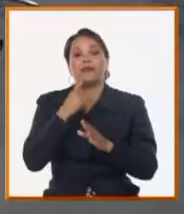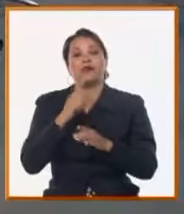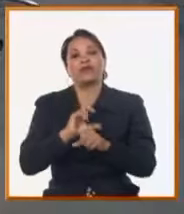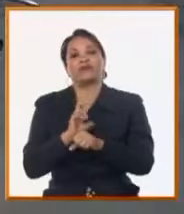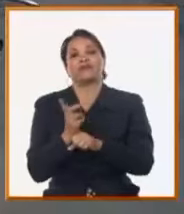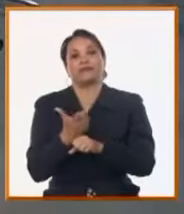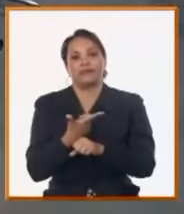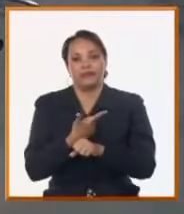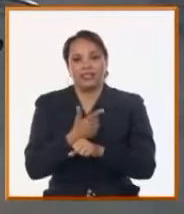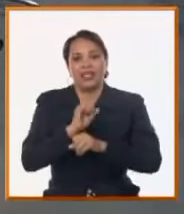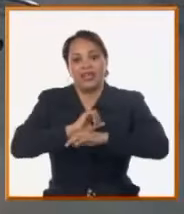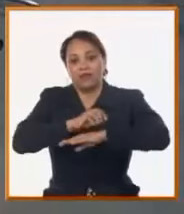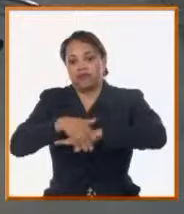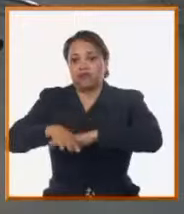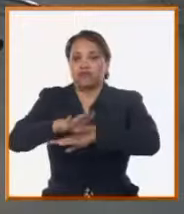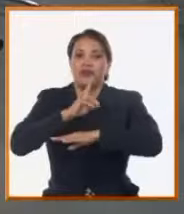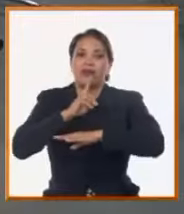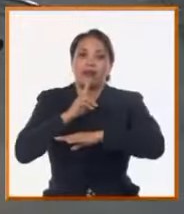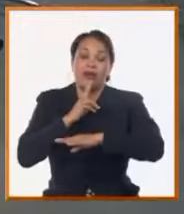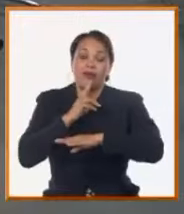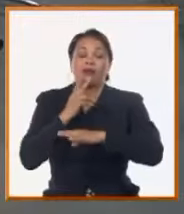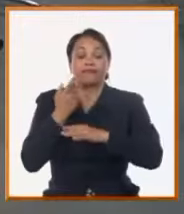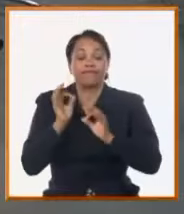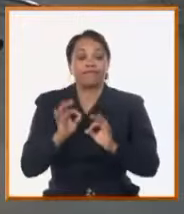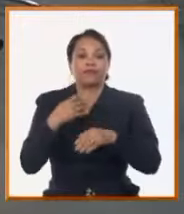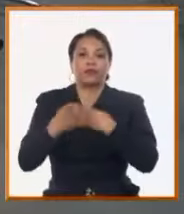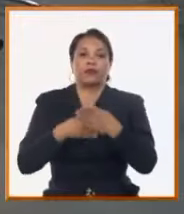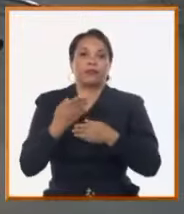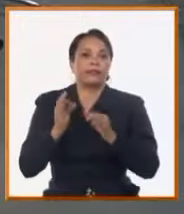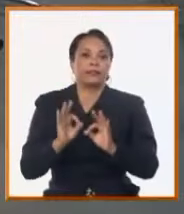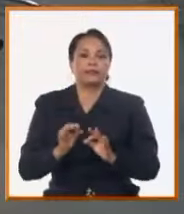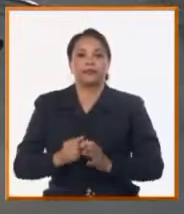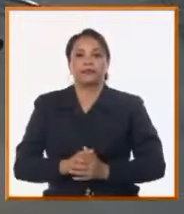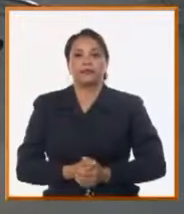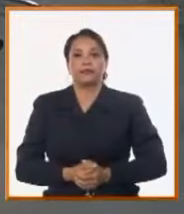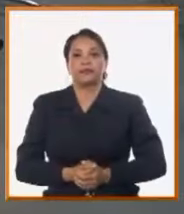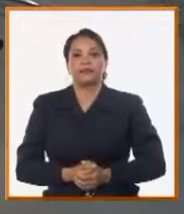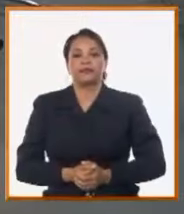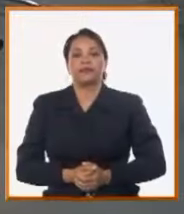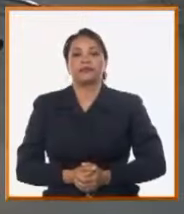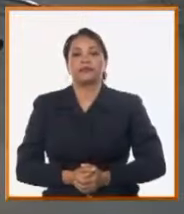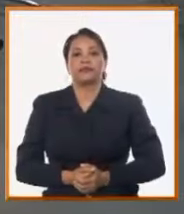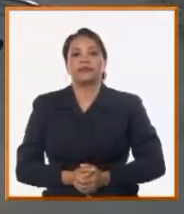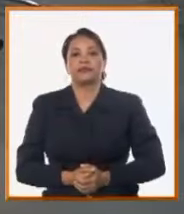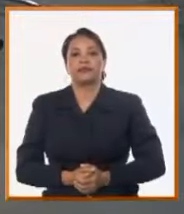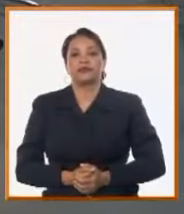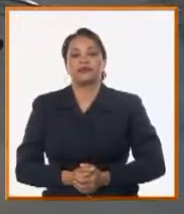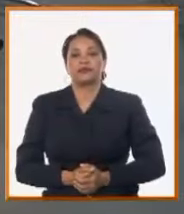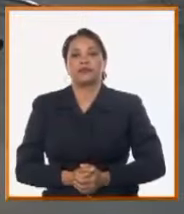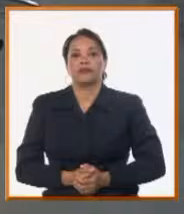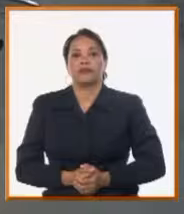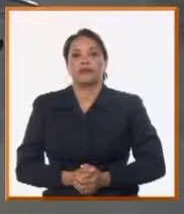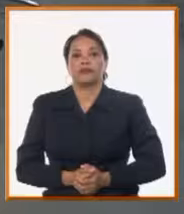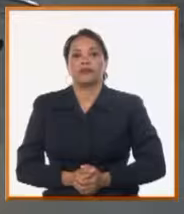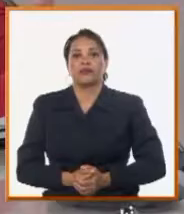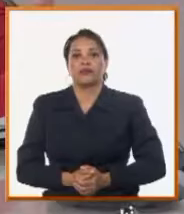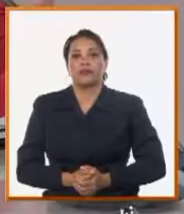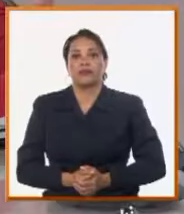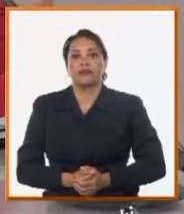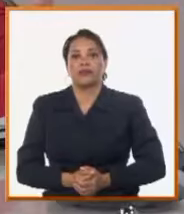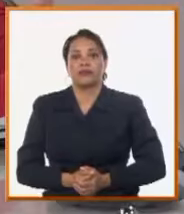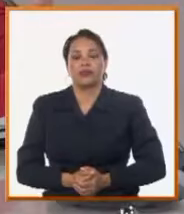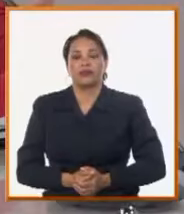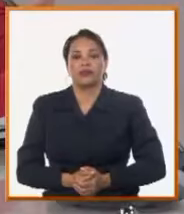donde más a veces se nos pierde el agua. No obstante eso, la ciudad nuestra, que venía con un paso